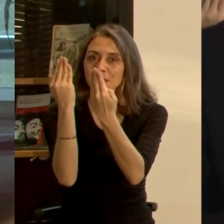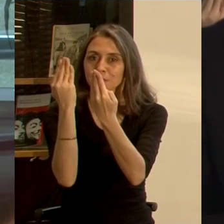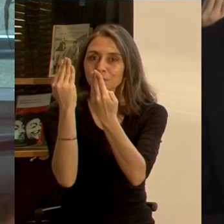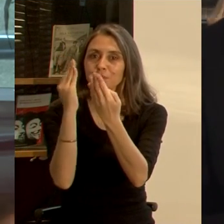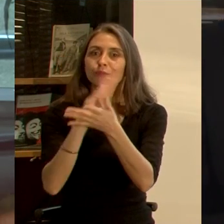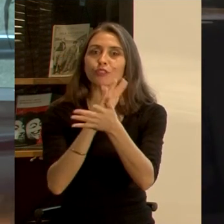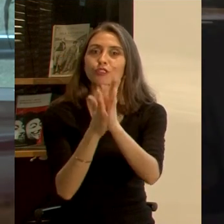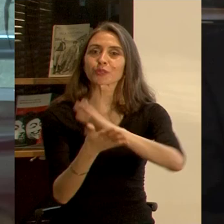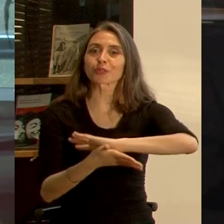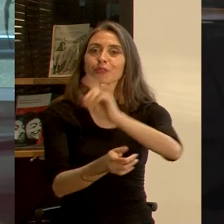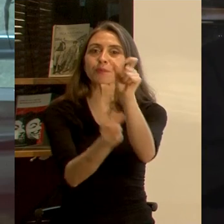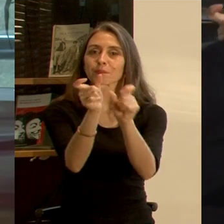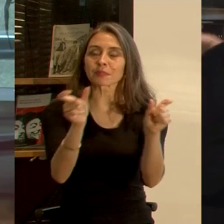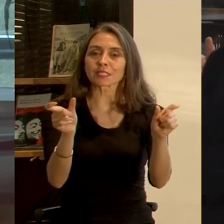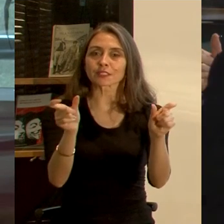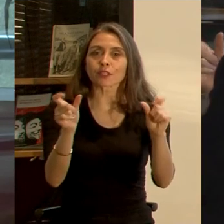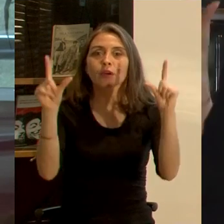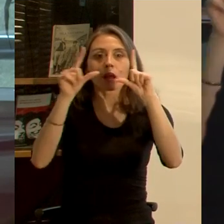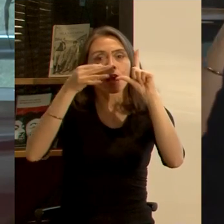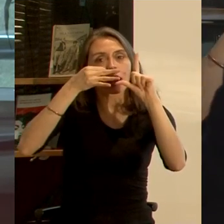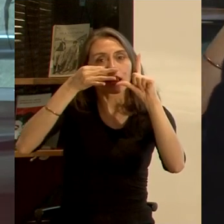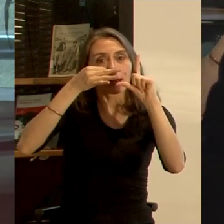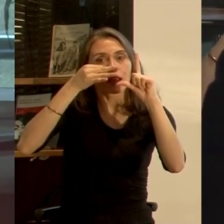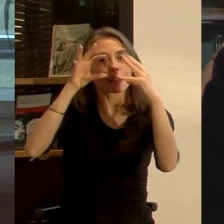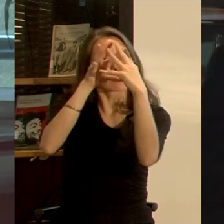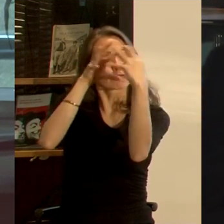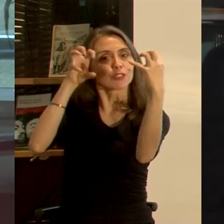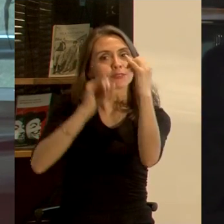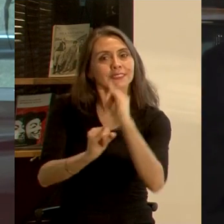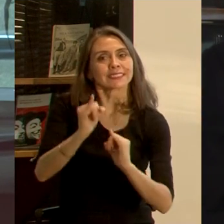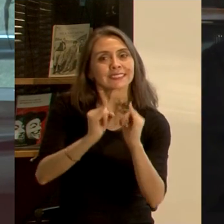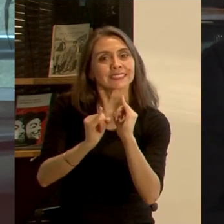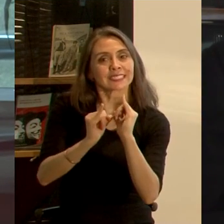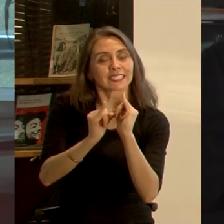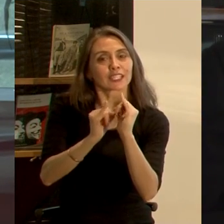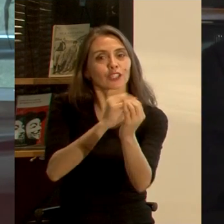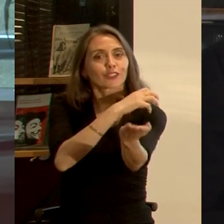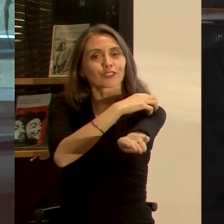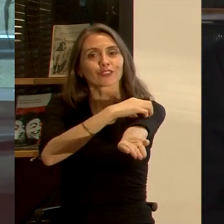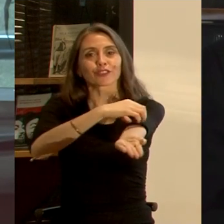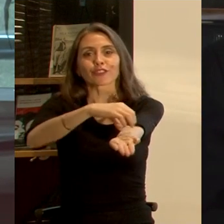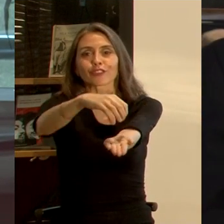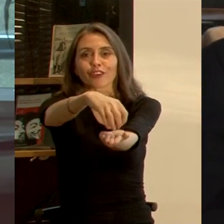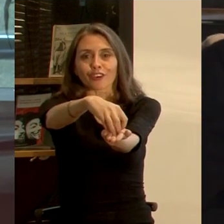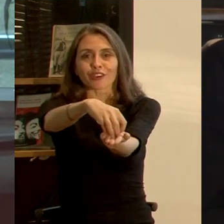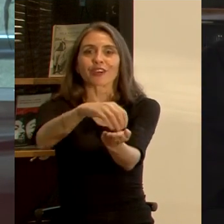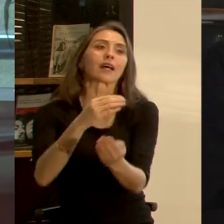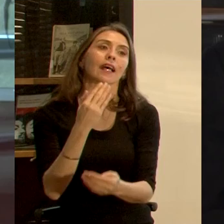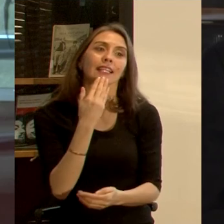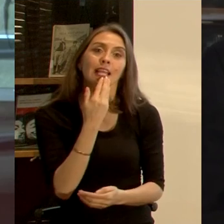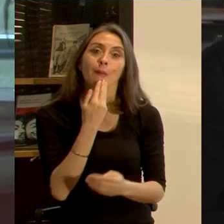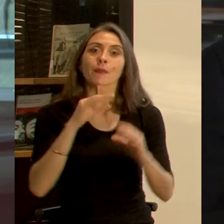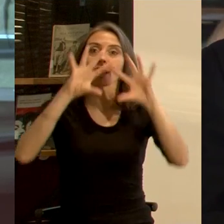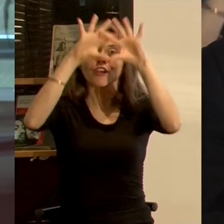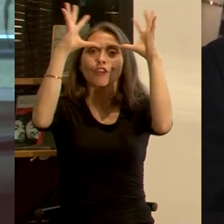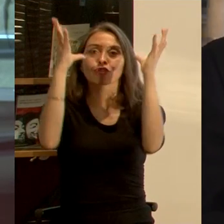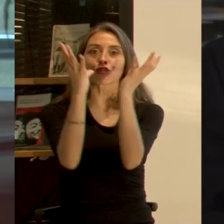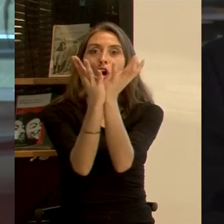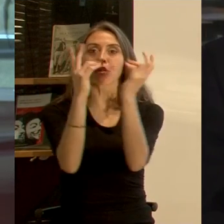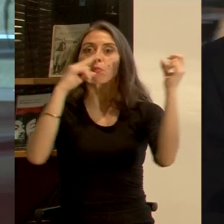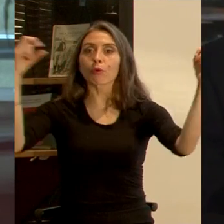a todas las personas que nos están siguiendo por streaming a lo largo de todo el país, por no decirlo, de todo el mundo.